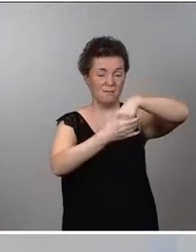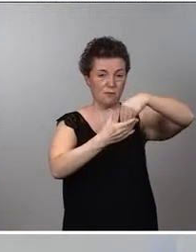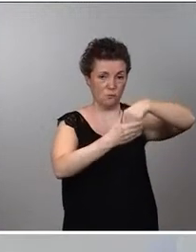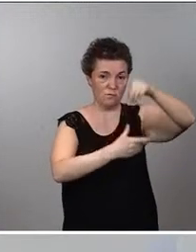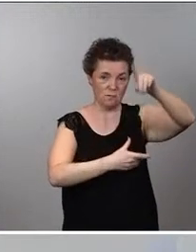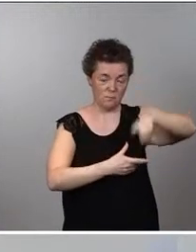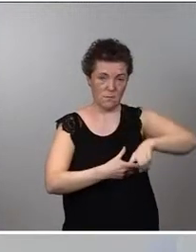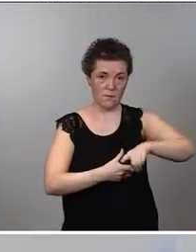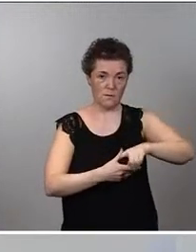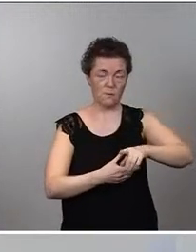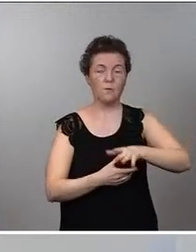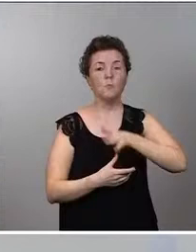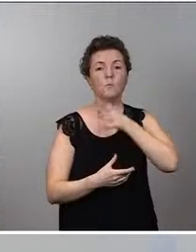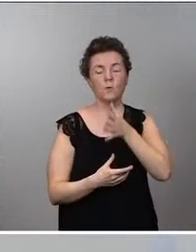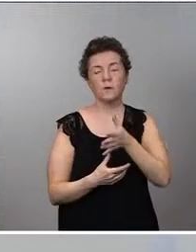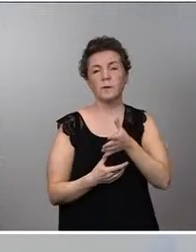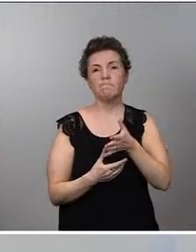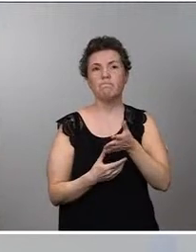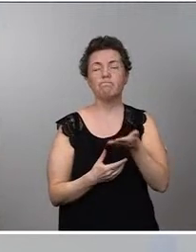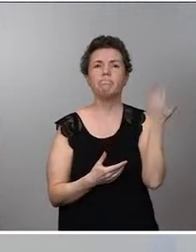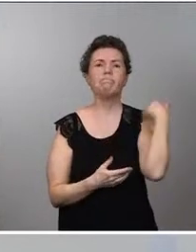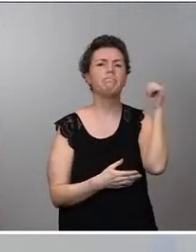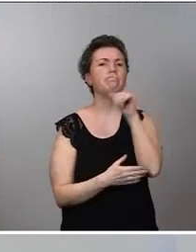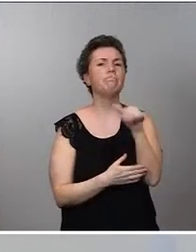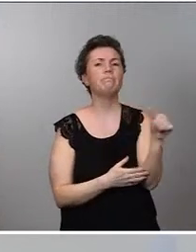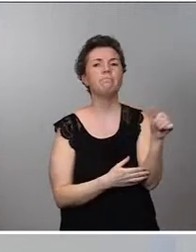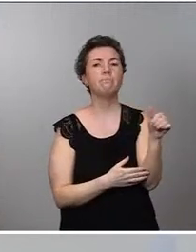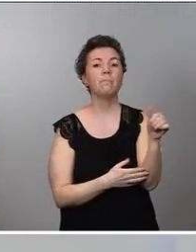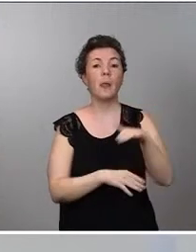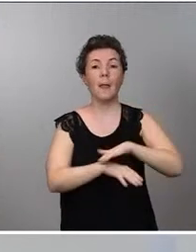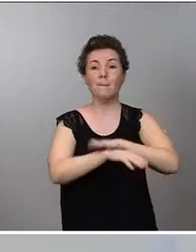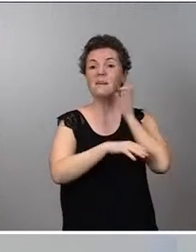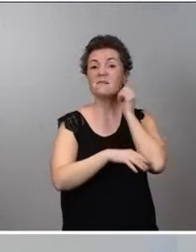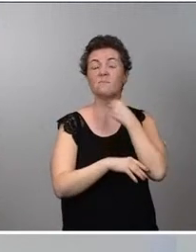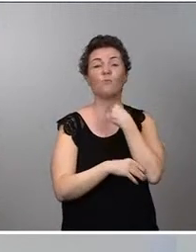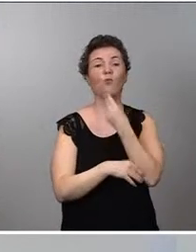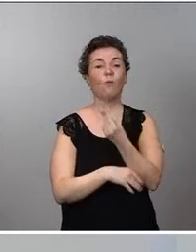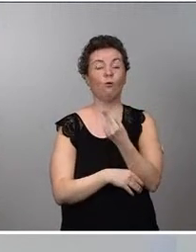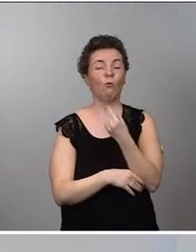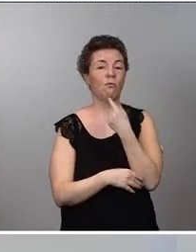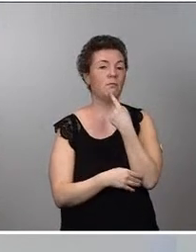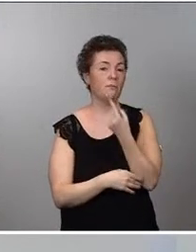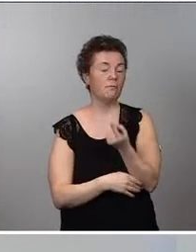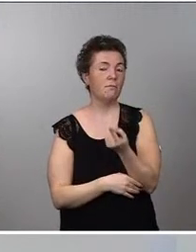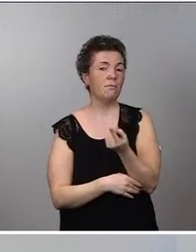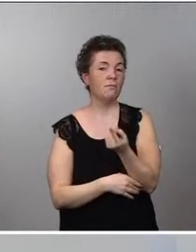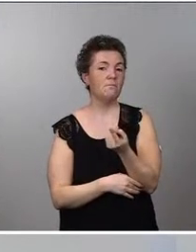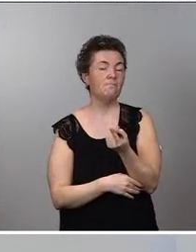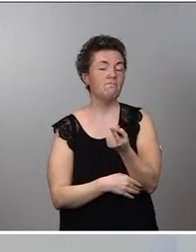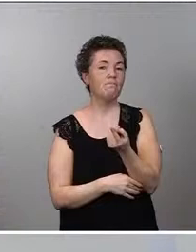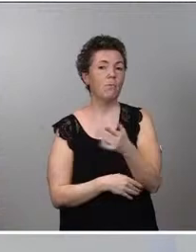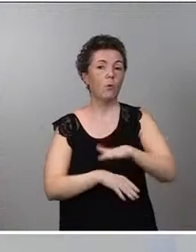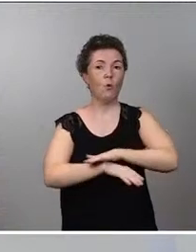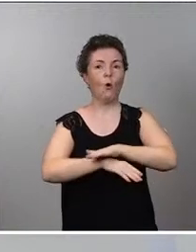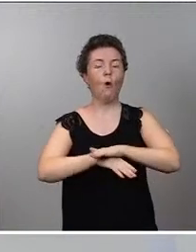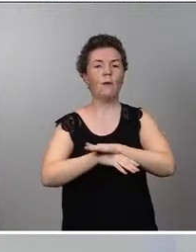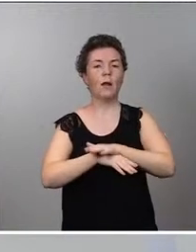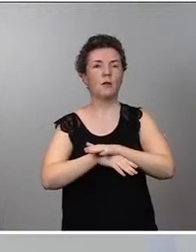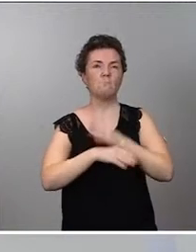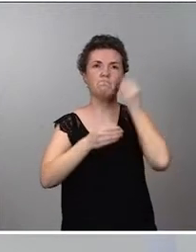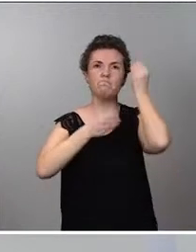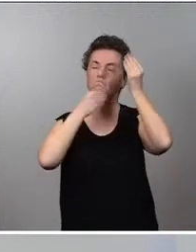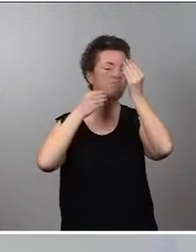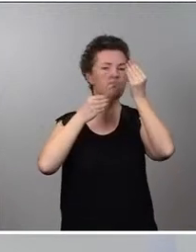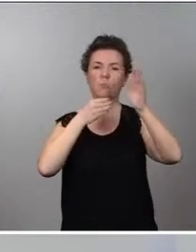ya que, bueno, la semana pasada la ministra portavoz dijo que que el Gobierno no se lo iba a plantear hasta que no se